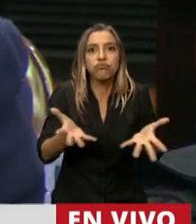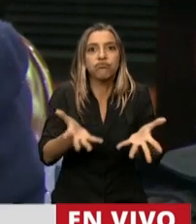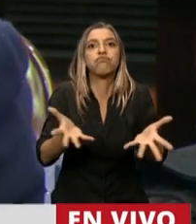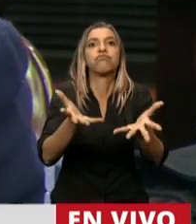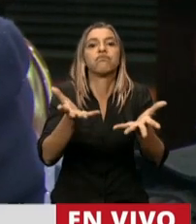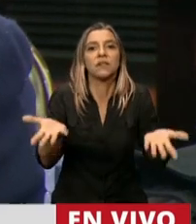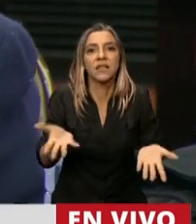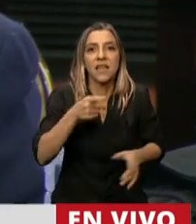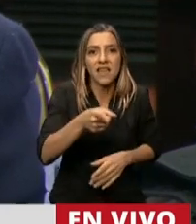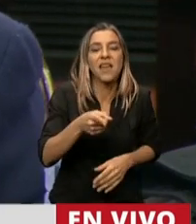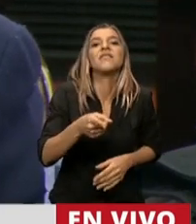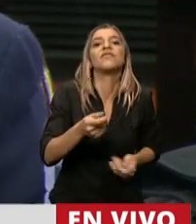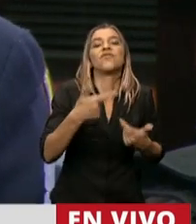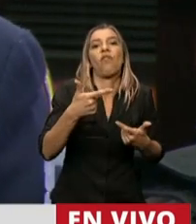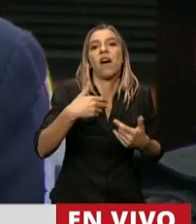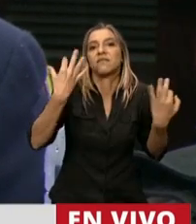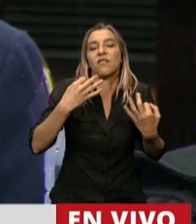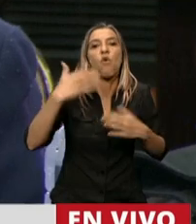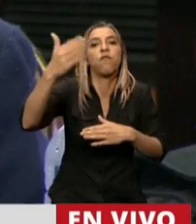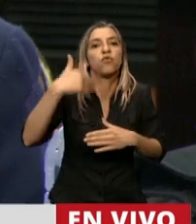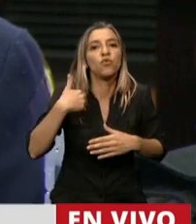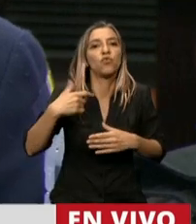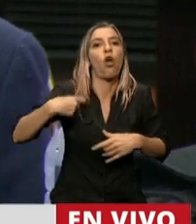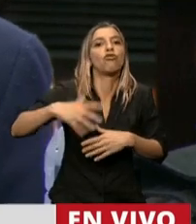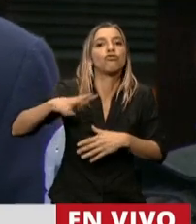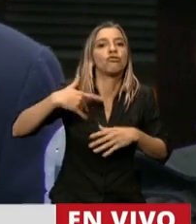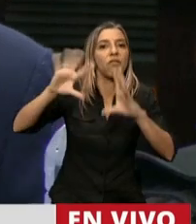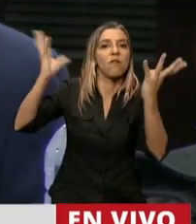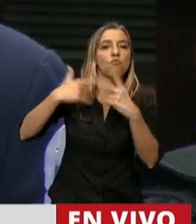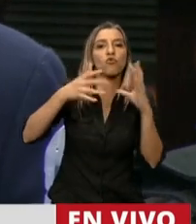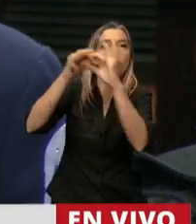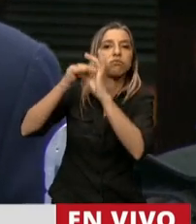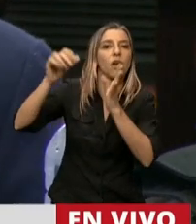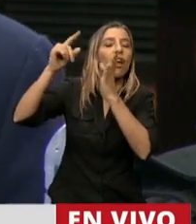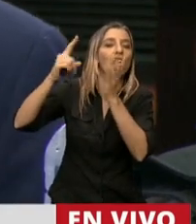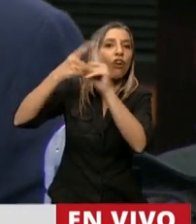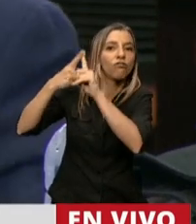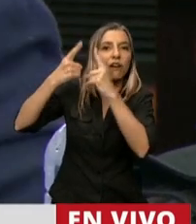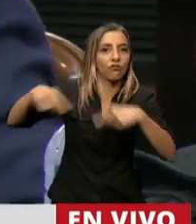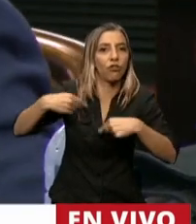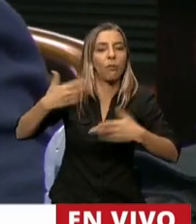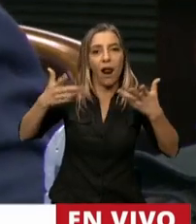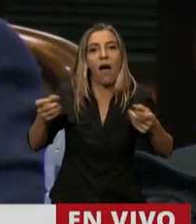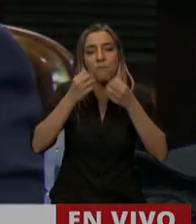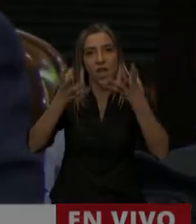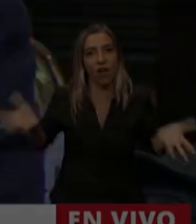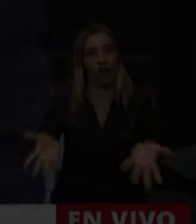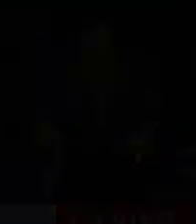porque esta es la que nos va a dar cohesión social y prosperidad en el futuro. Gracias, señor Presidente. Gracias, diputado.